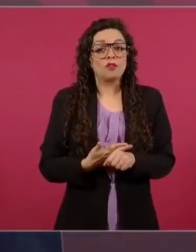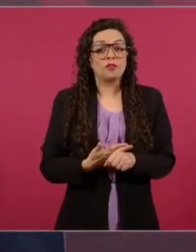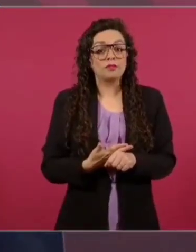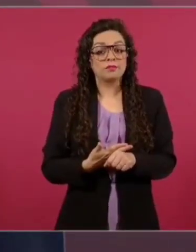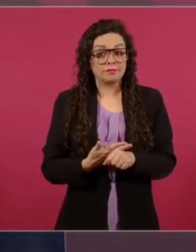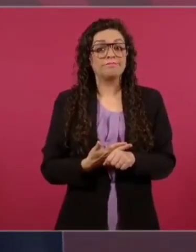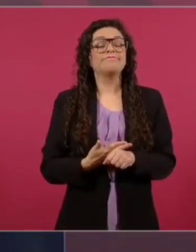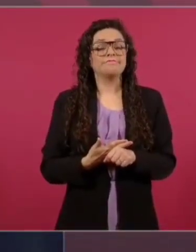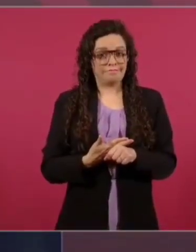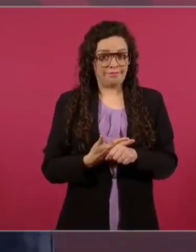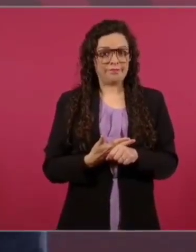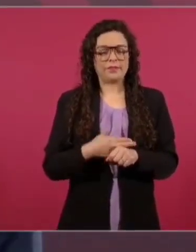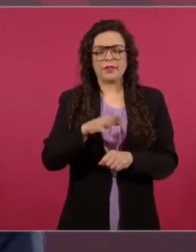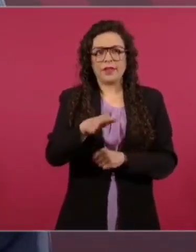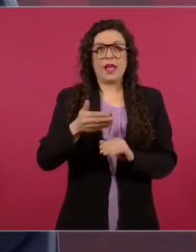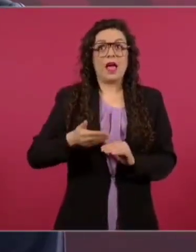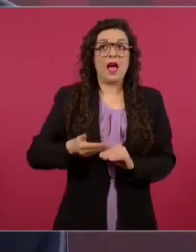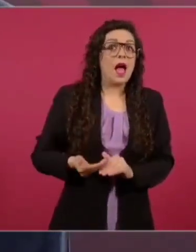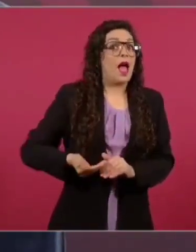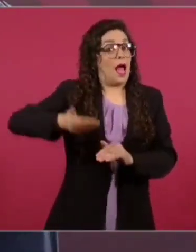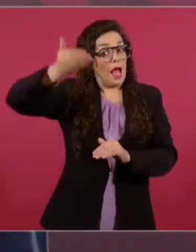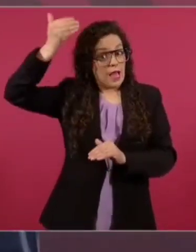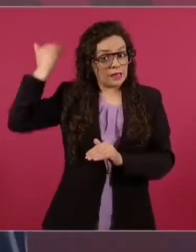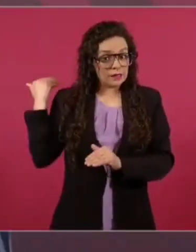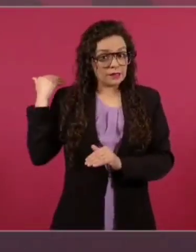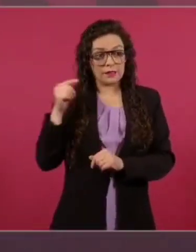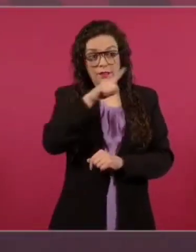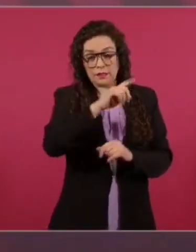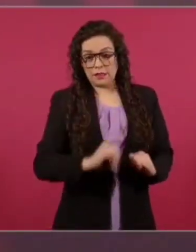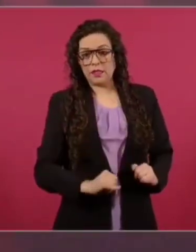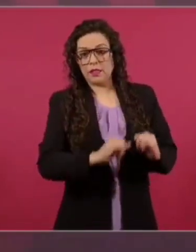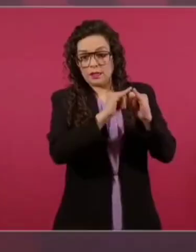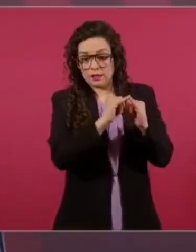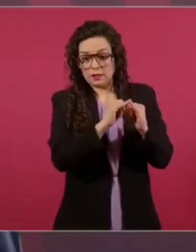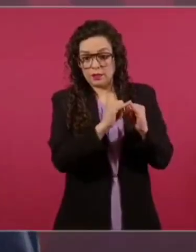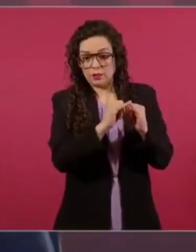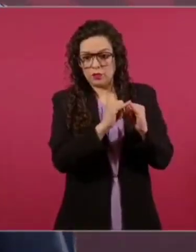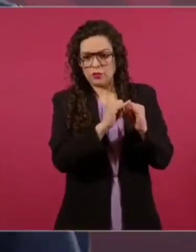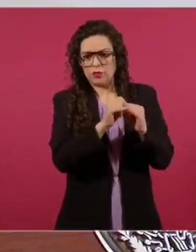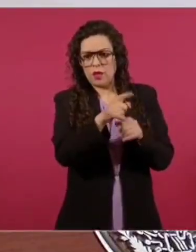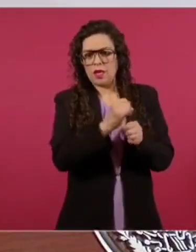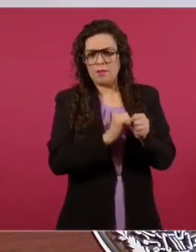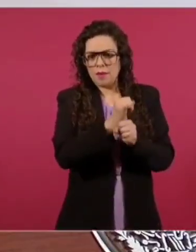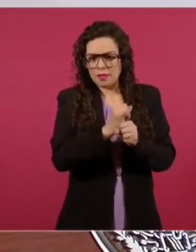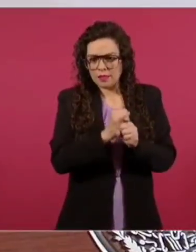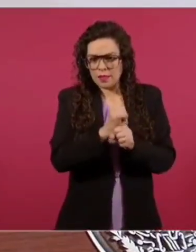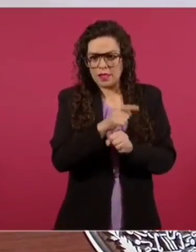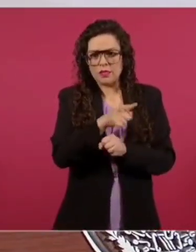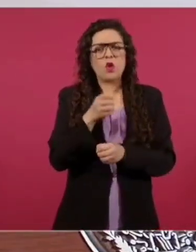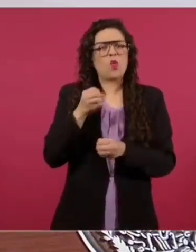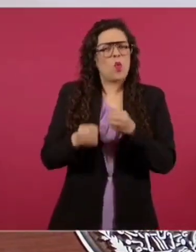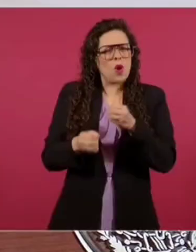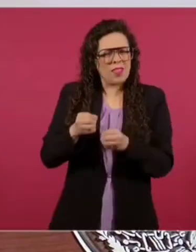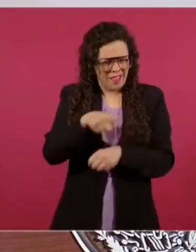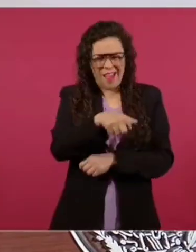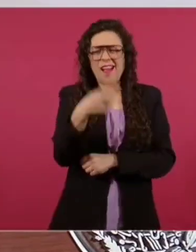antes había estado ahí en el Instituto de Investigaciones Jurídicas.